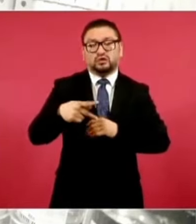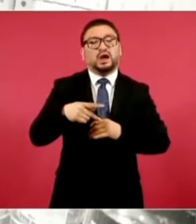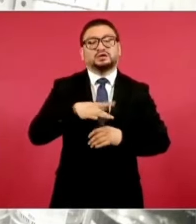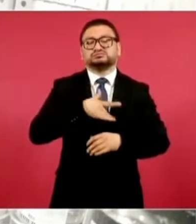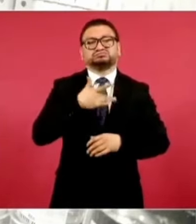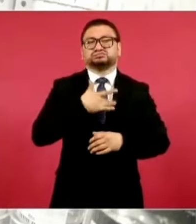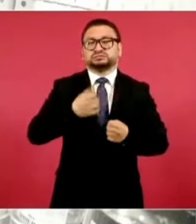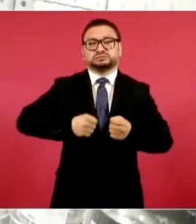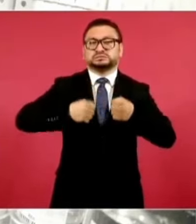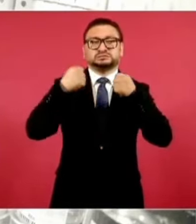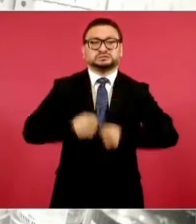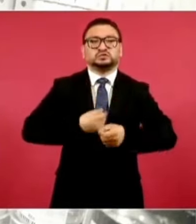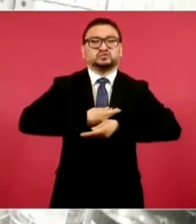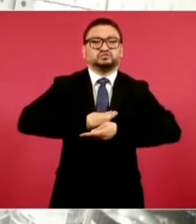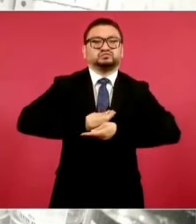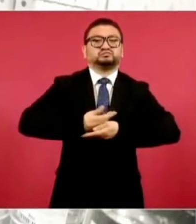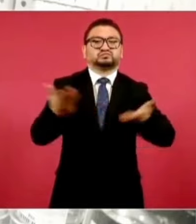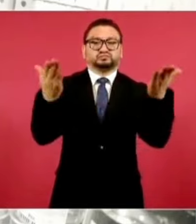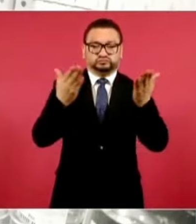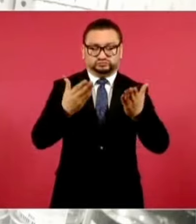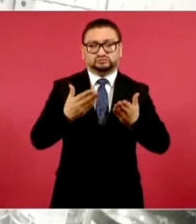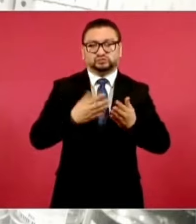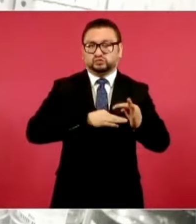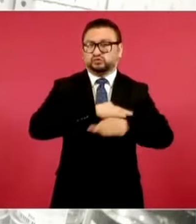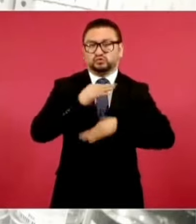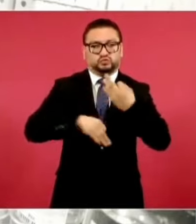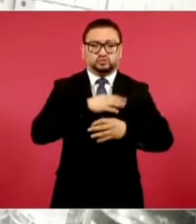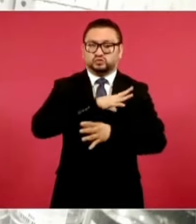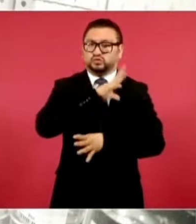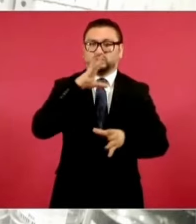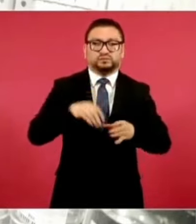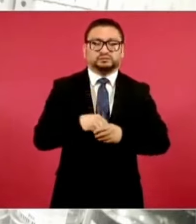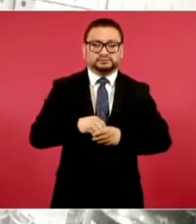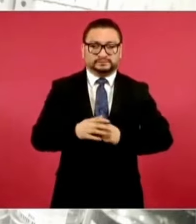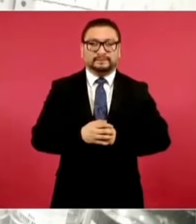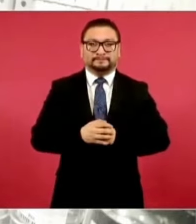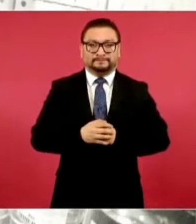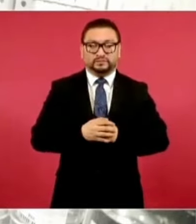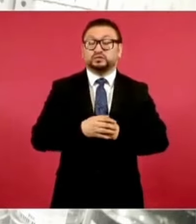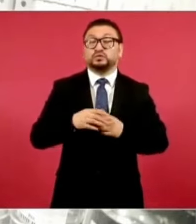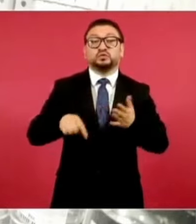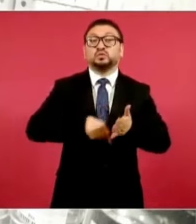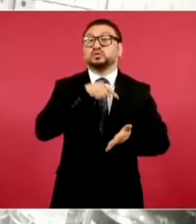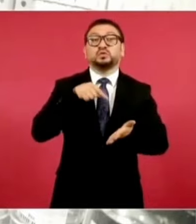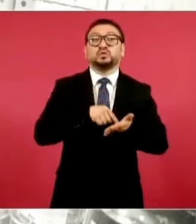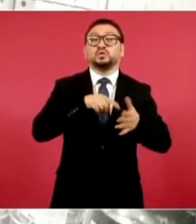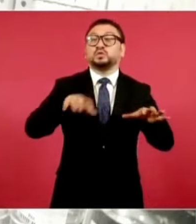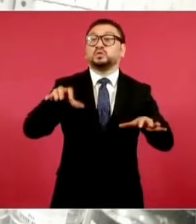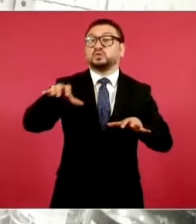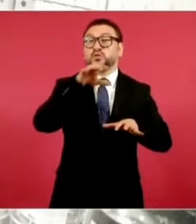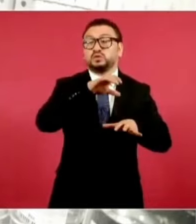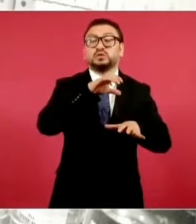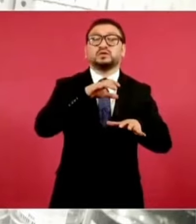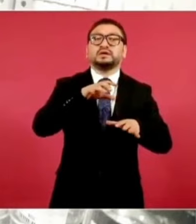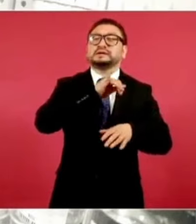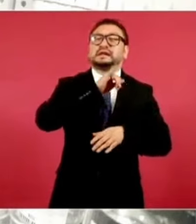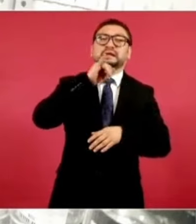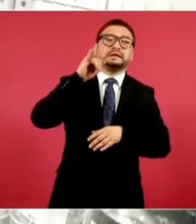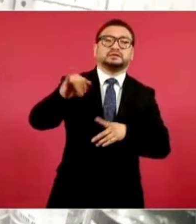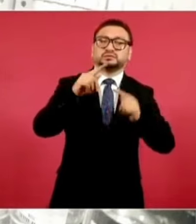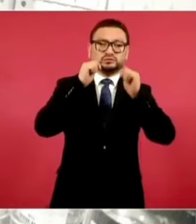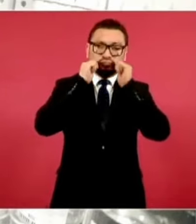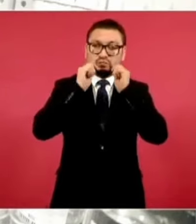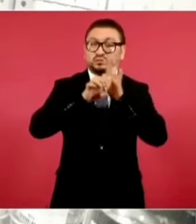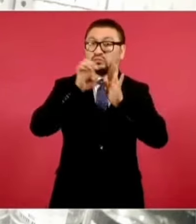garantizar la distribución incluso hasta la última milla, es decir, hasta la última unidad médica rural en